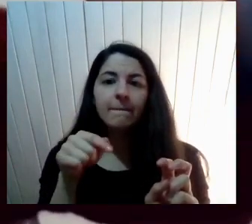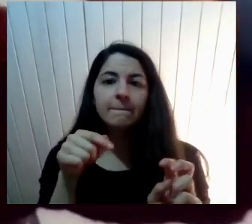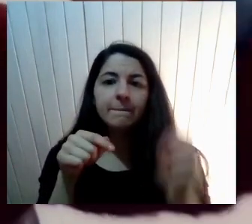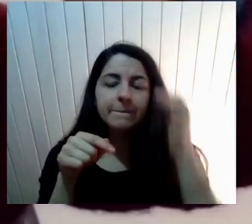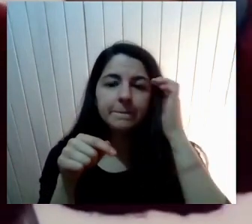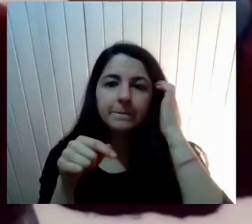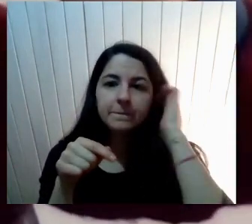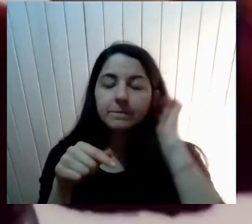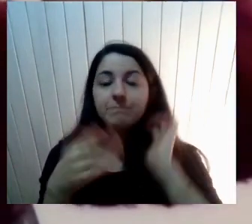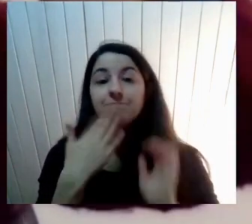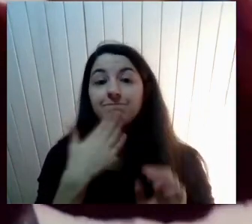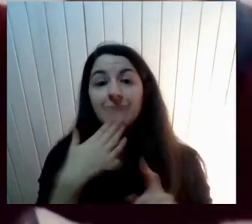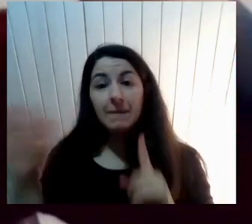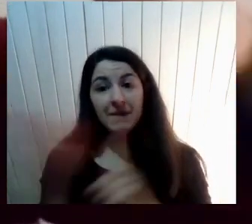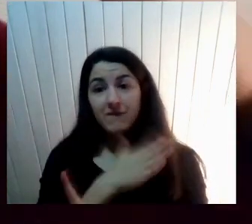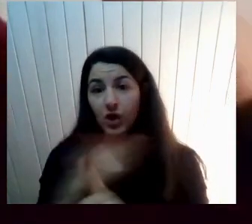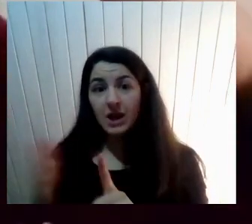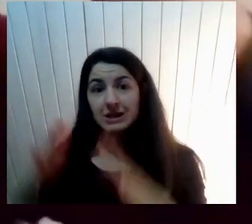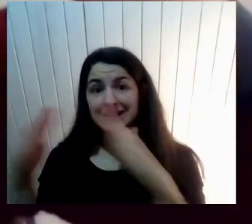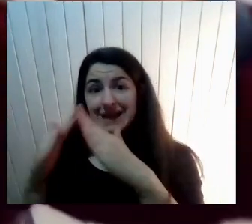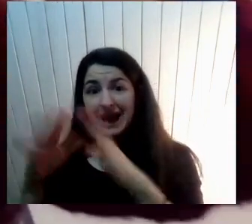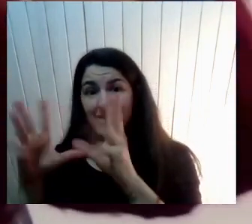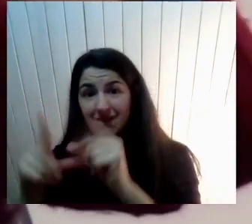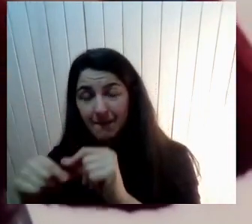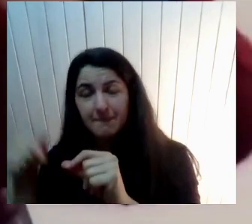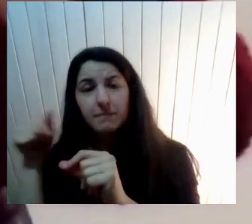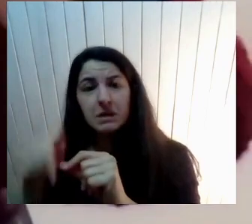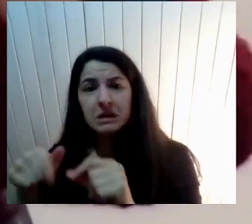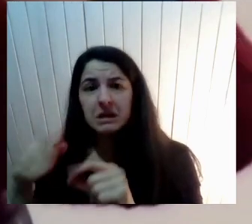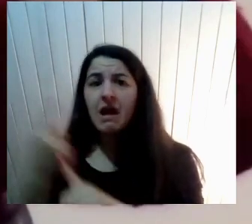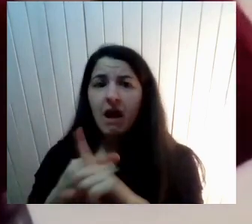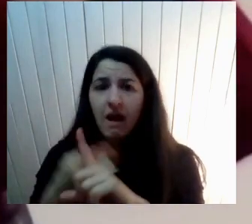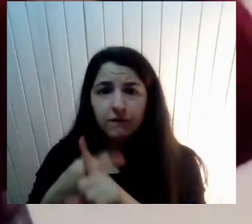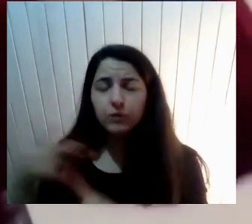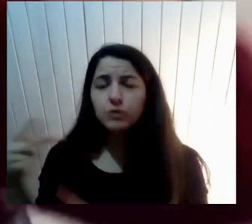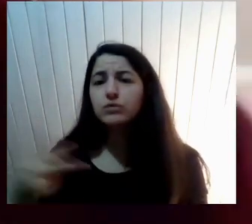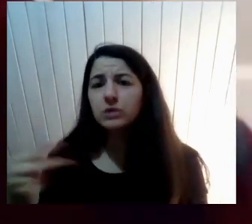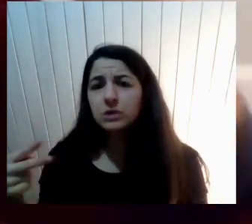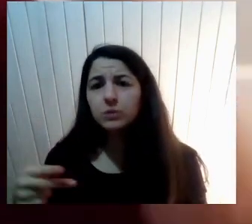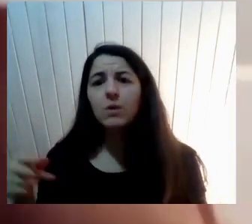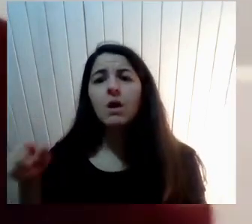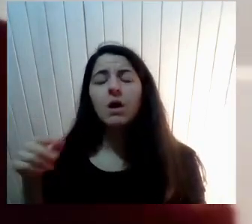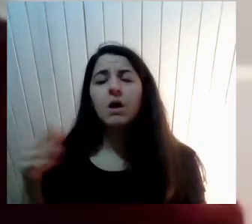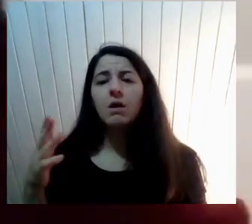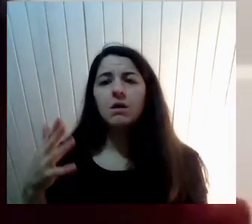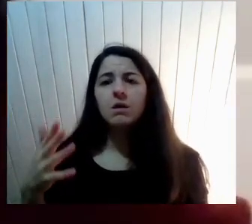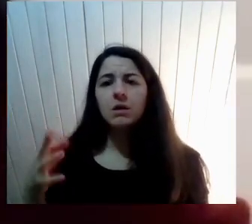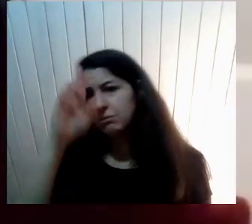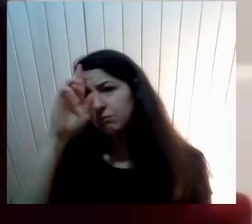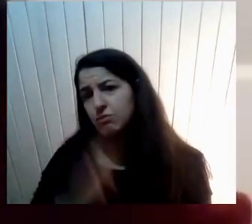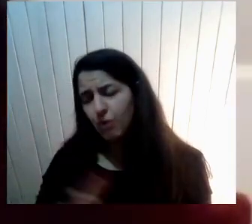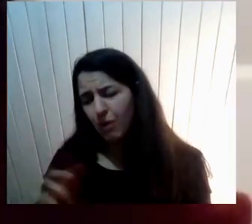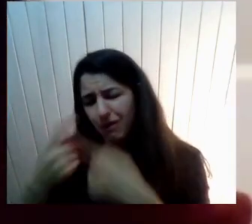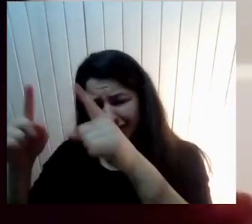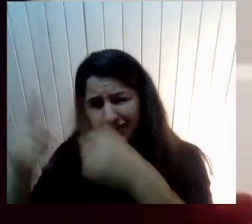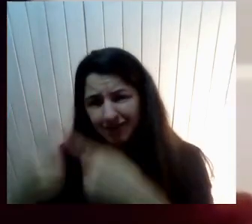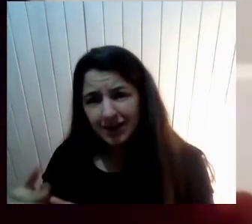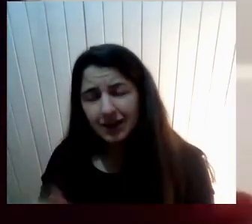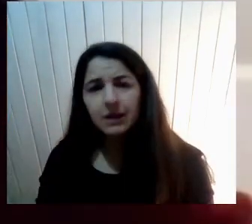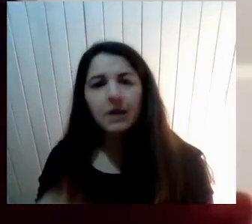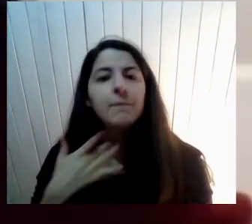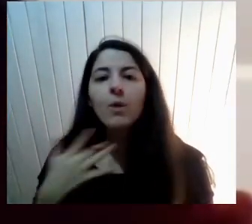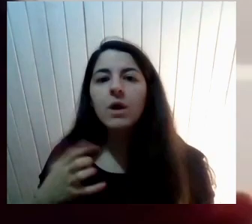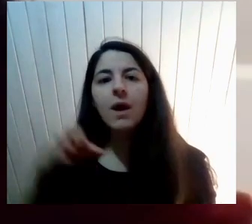violencias Intrafamiliares Abuso sexual En reproducción De roles Porque los papás Están trabajando